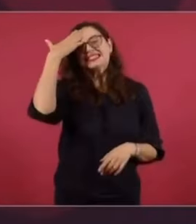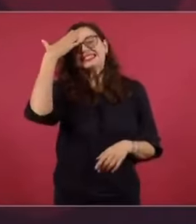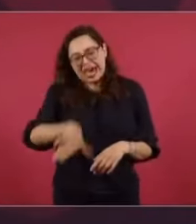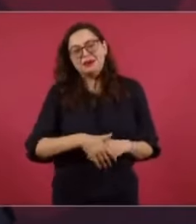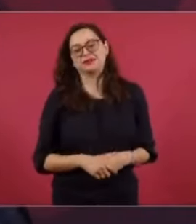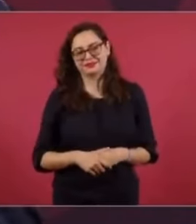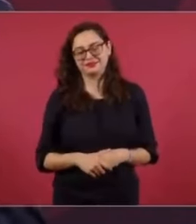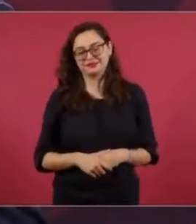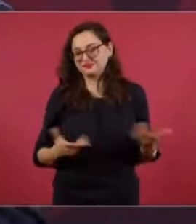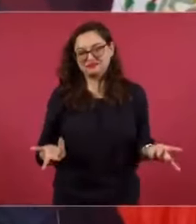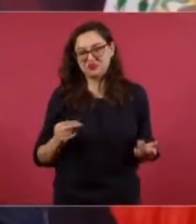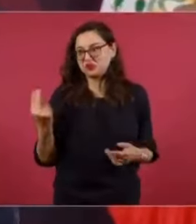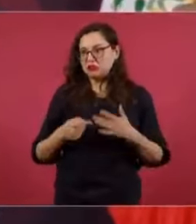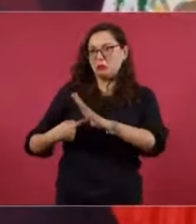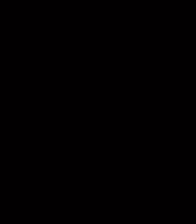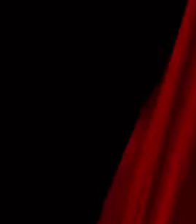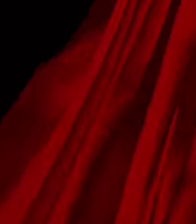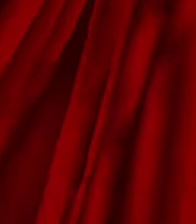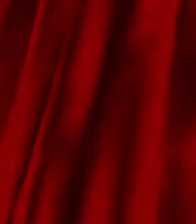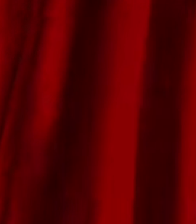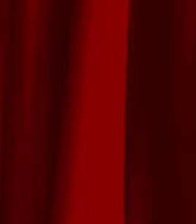el pueblo es mucha pieza.